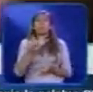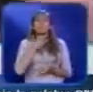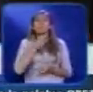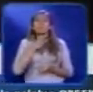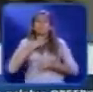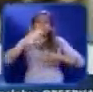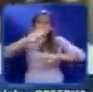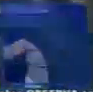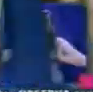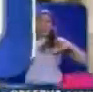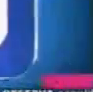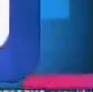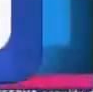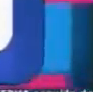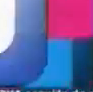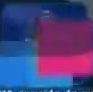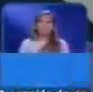nación